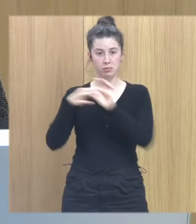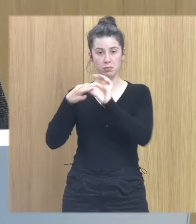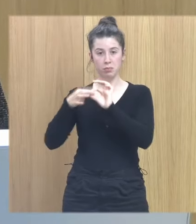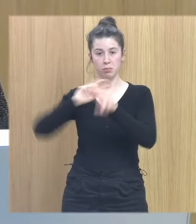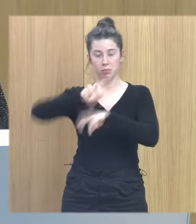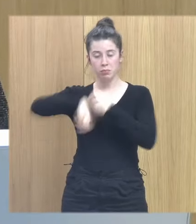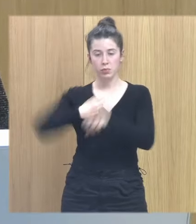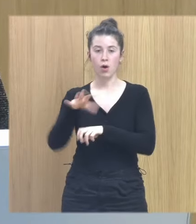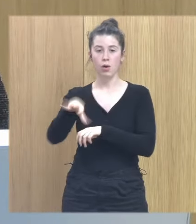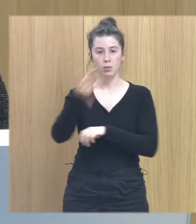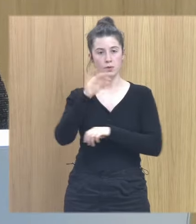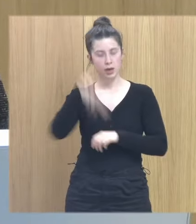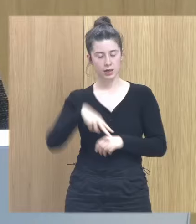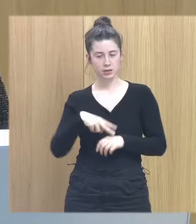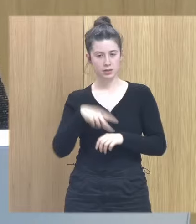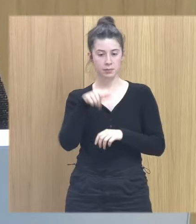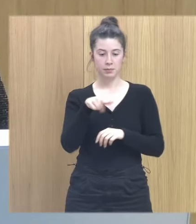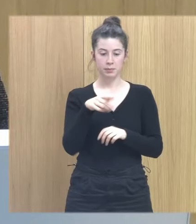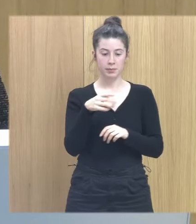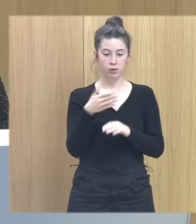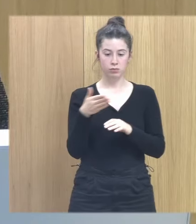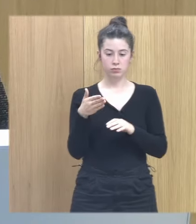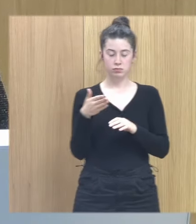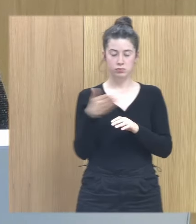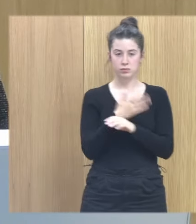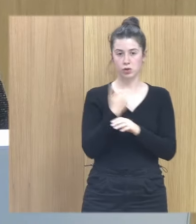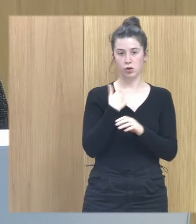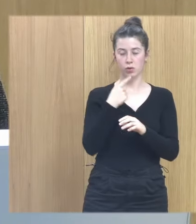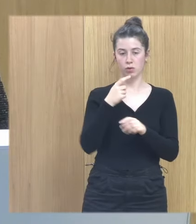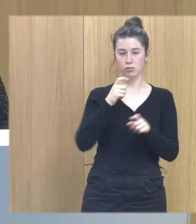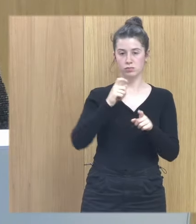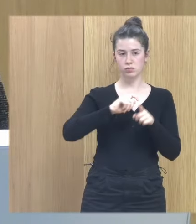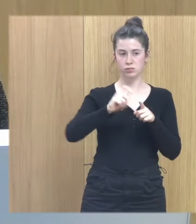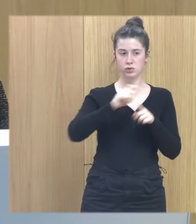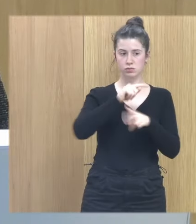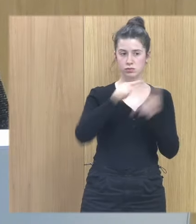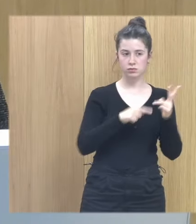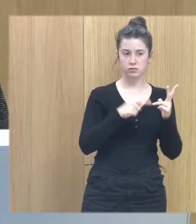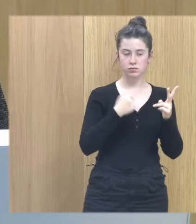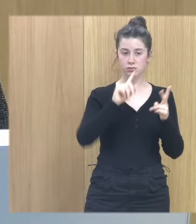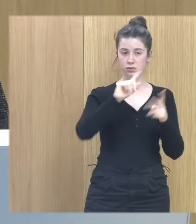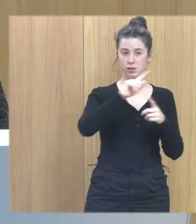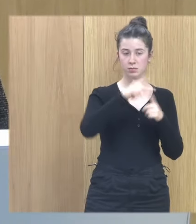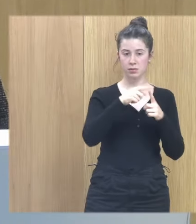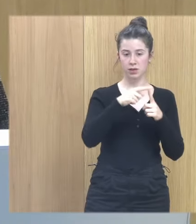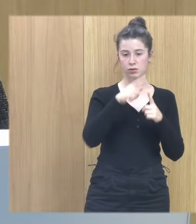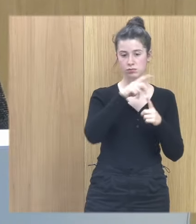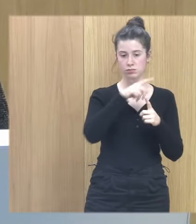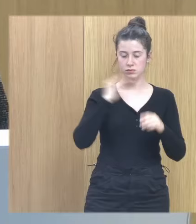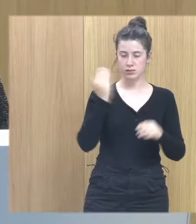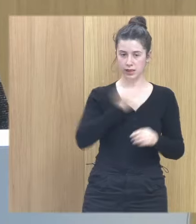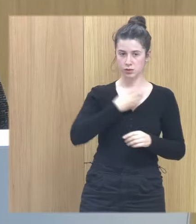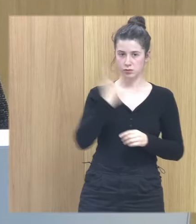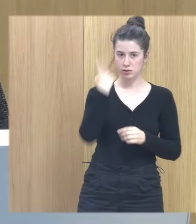que solo se puede tomar. Hay dos condiciones para tomar esa opción que yo las trabajo siempre en consulta. La primera es el reconocimiento del daño. Nunca se